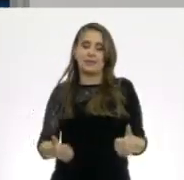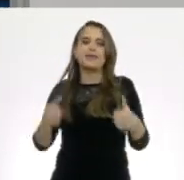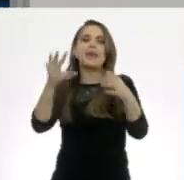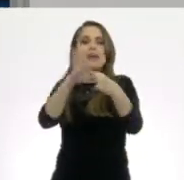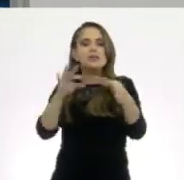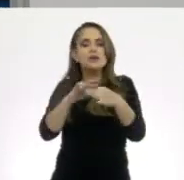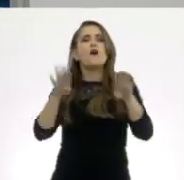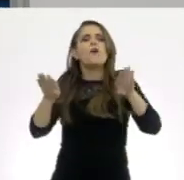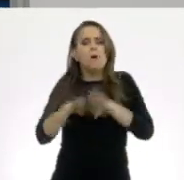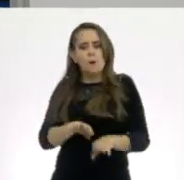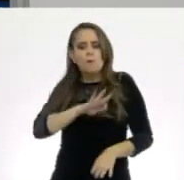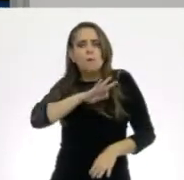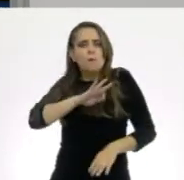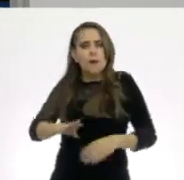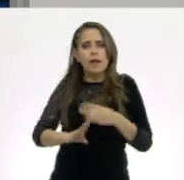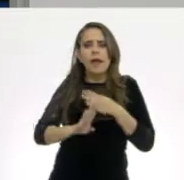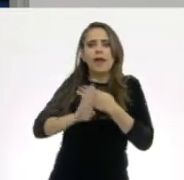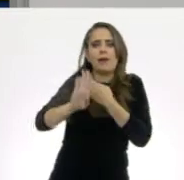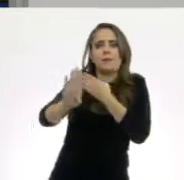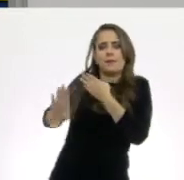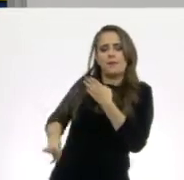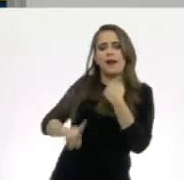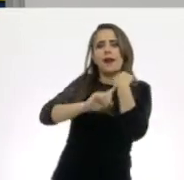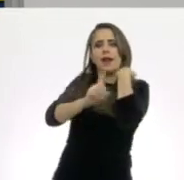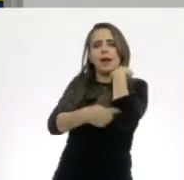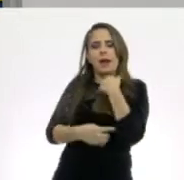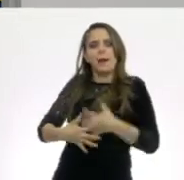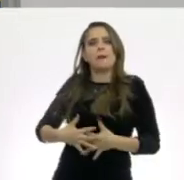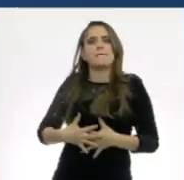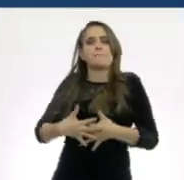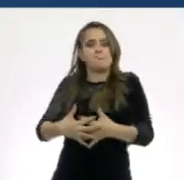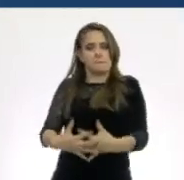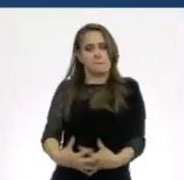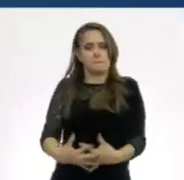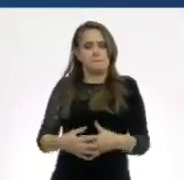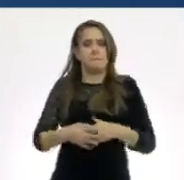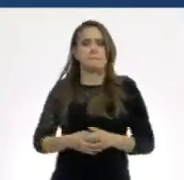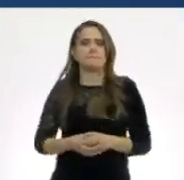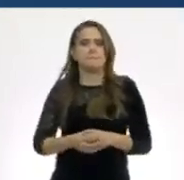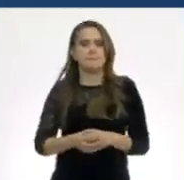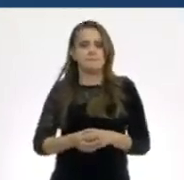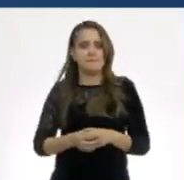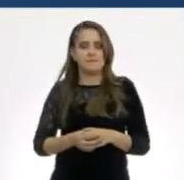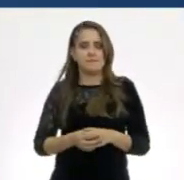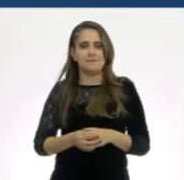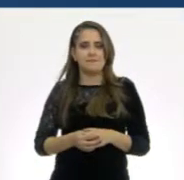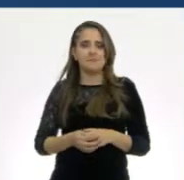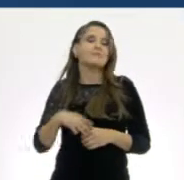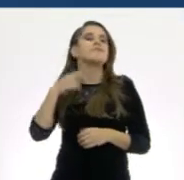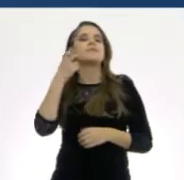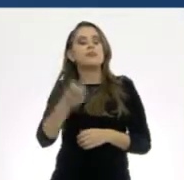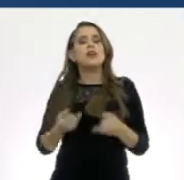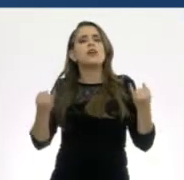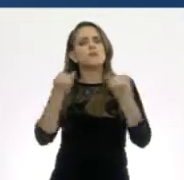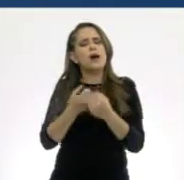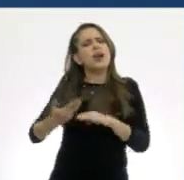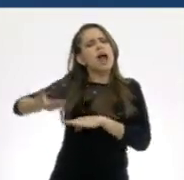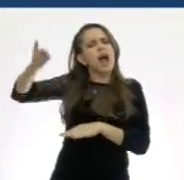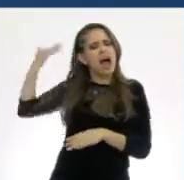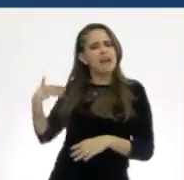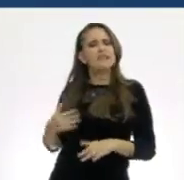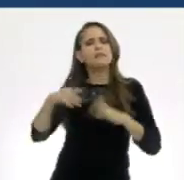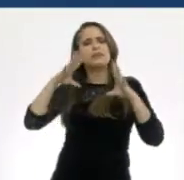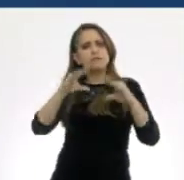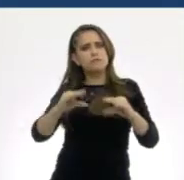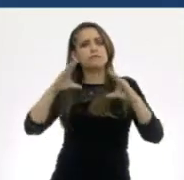métodos que existen para evitar la concepción o el embarazo. Y en las últimas clases también hemos aprendido